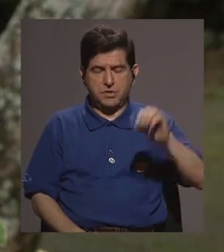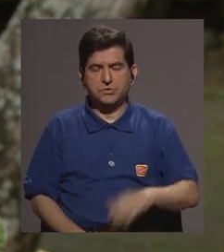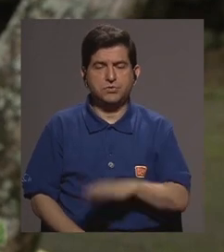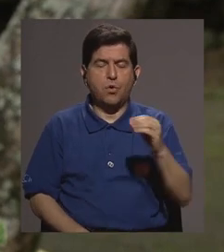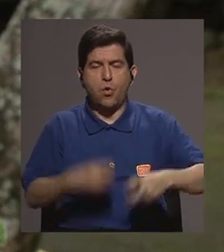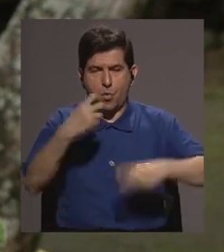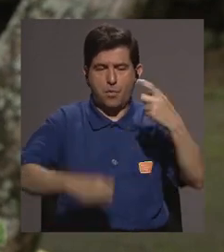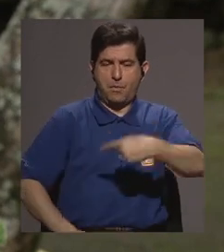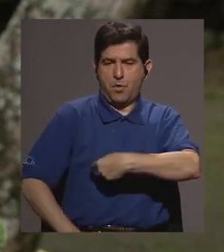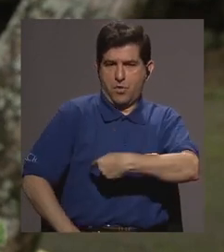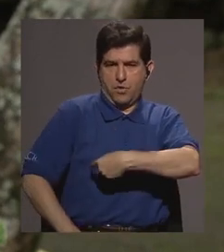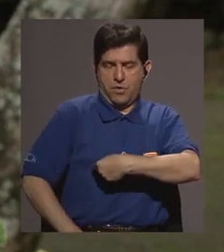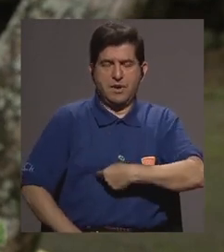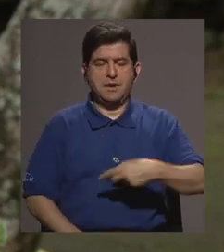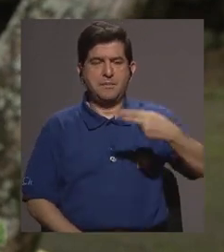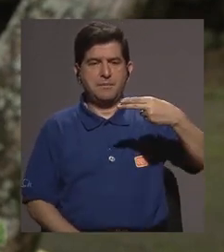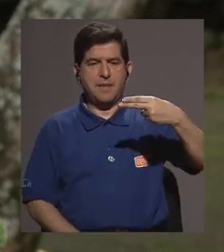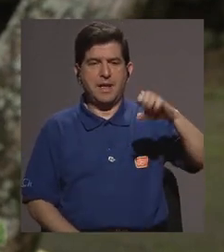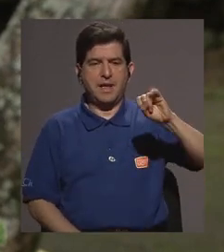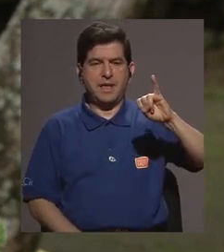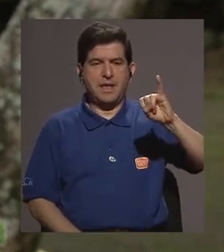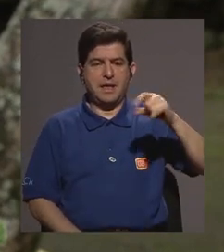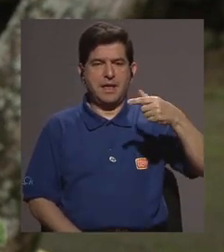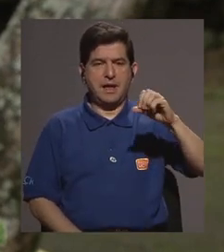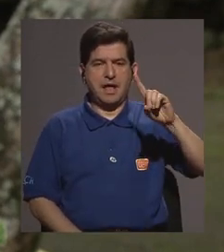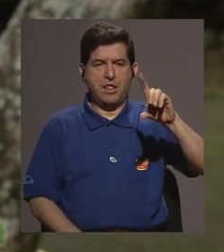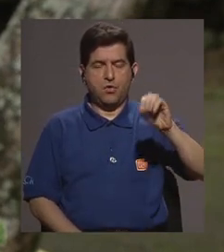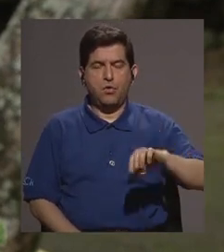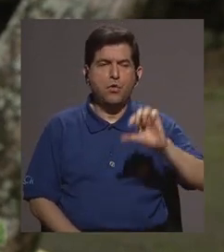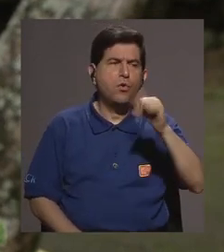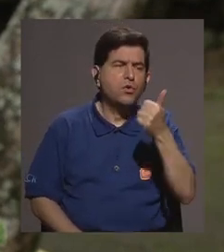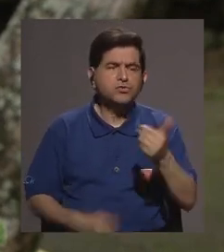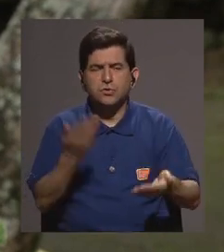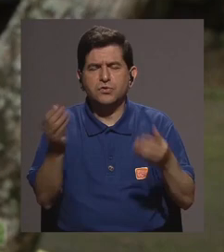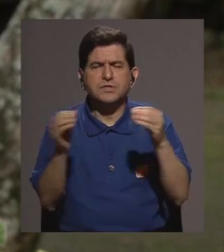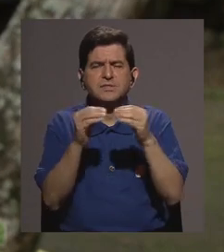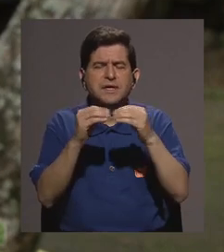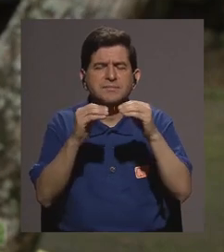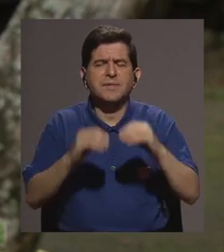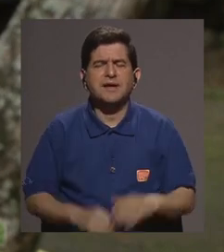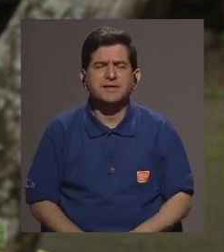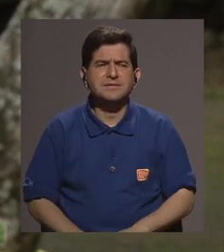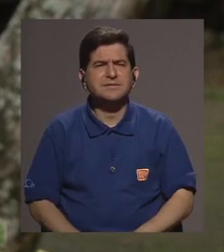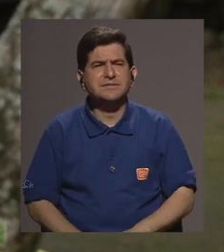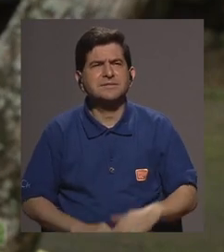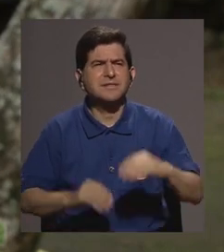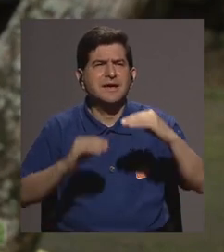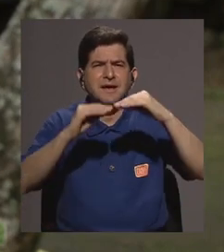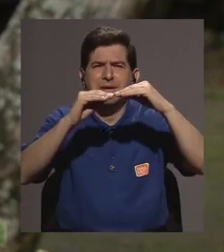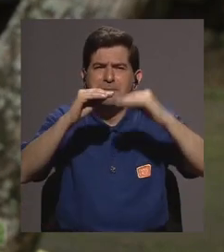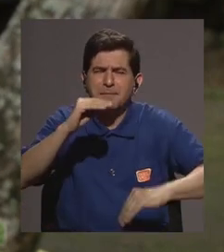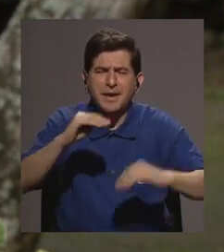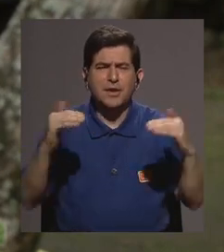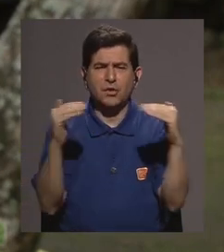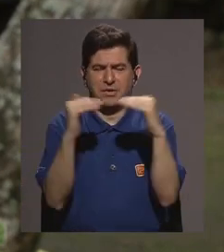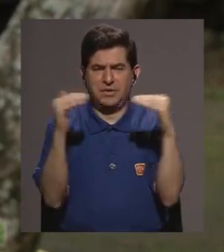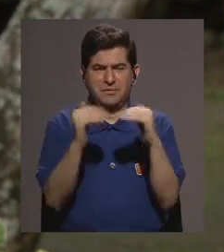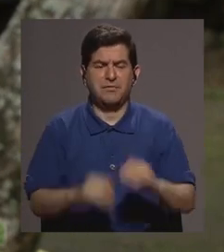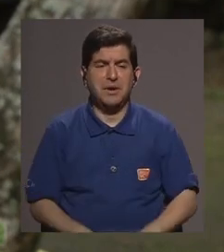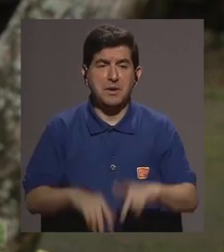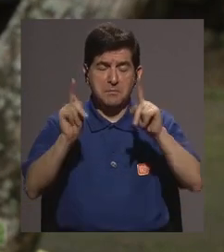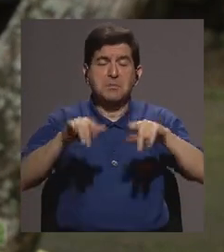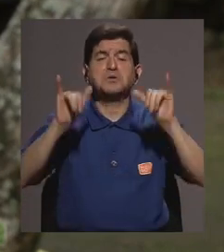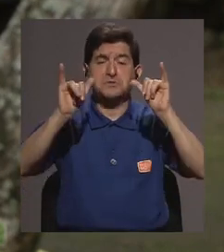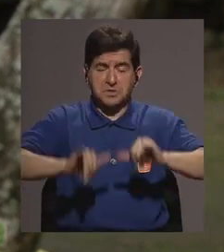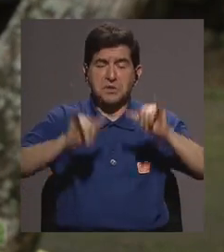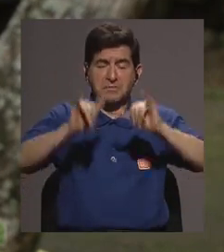hepática seguro seguro que puede hacerlo por la parte del malaria por falcíparo ya los otros son un poco más lábiles por decirlo de alguna manera incluso hay personas que